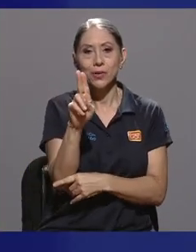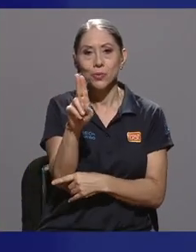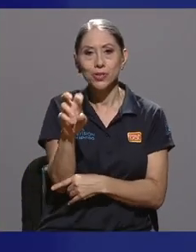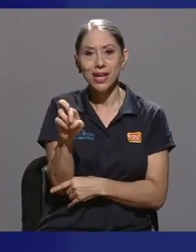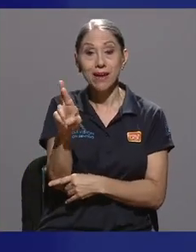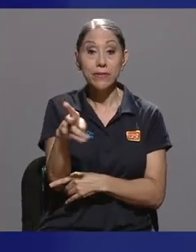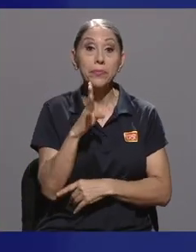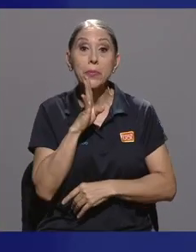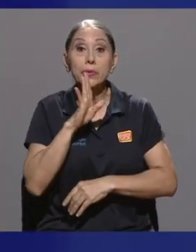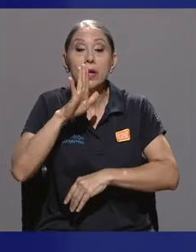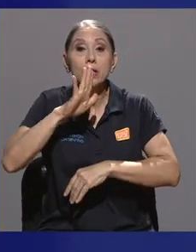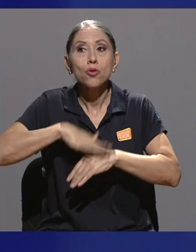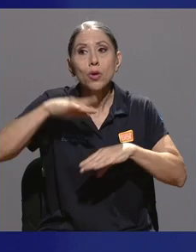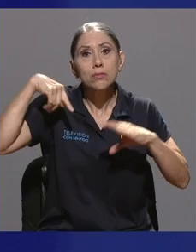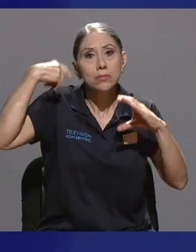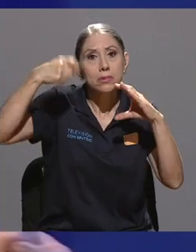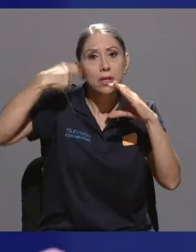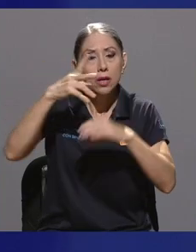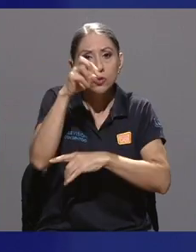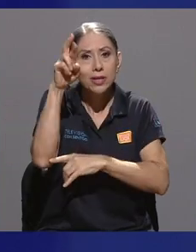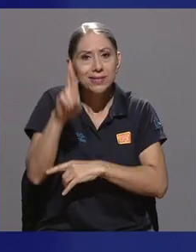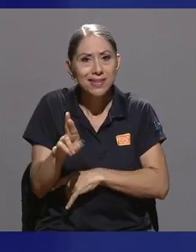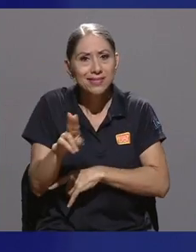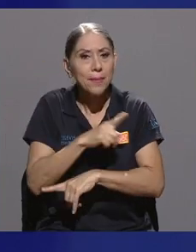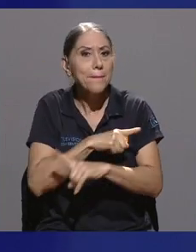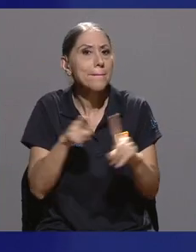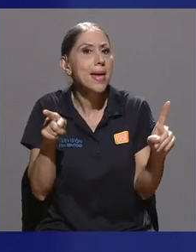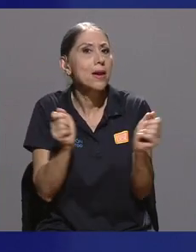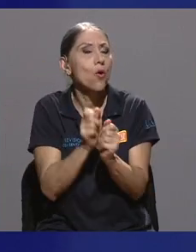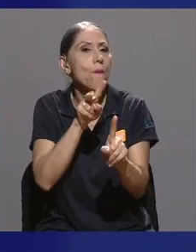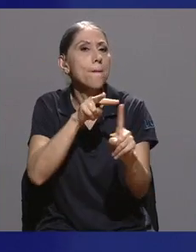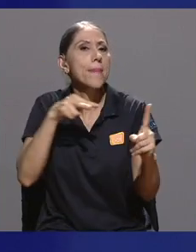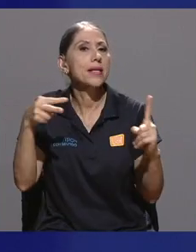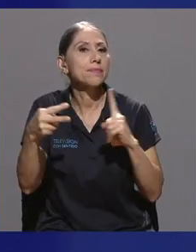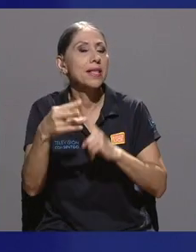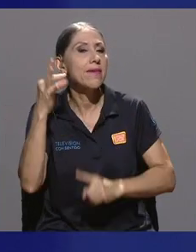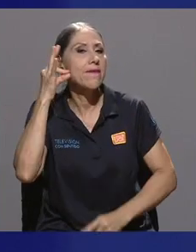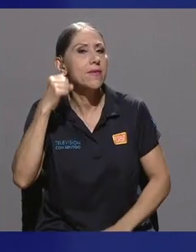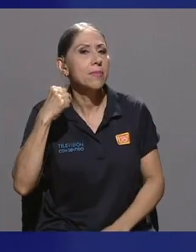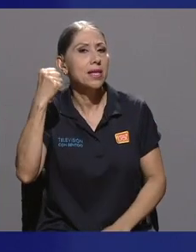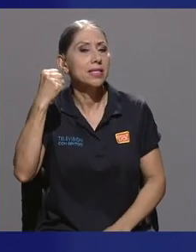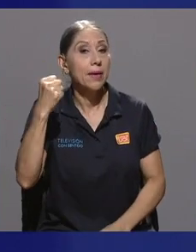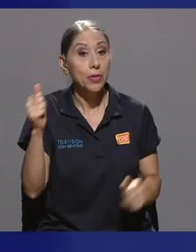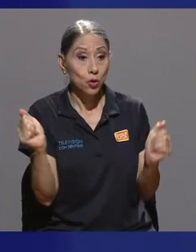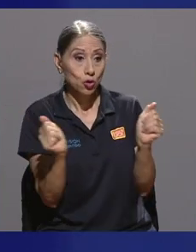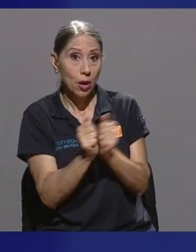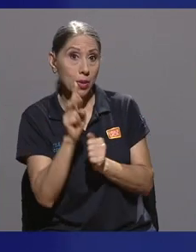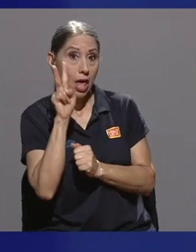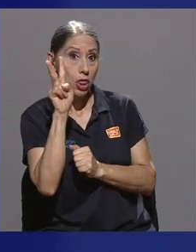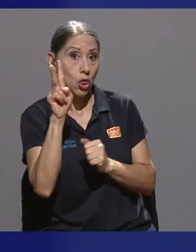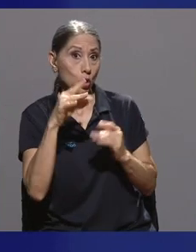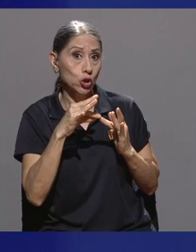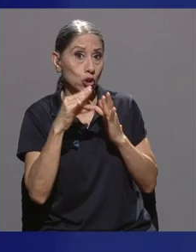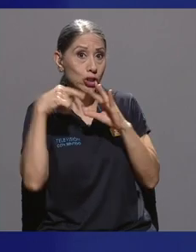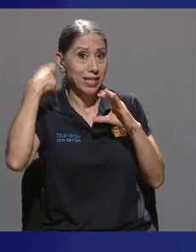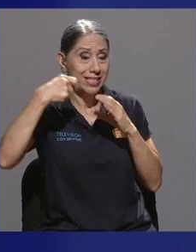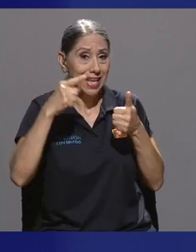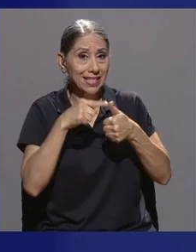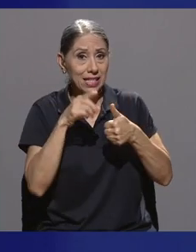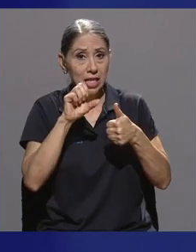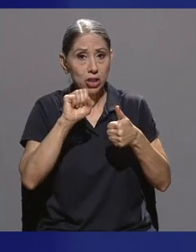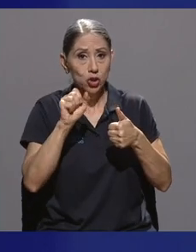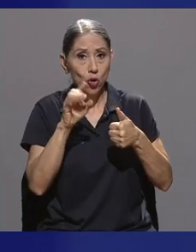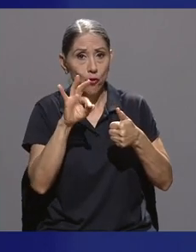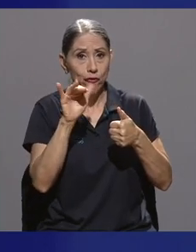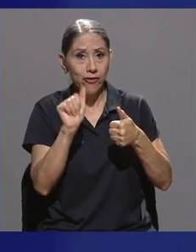vamos a hablar de cine costarricense, pero desde una perspectiva feminista. Nos acompañan dos cineastas, Sofía Quiroz y